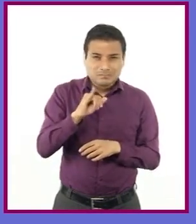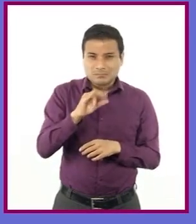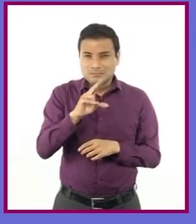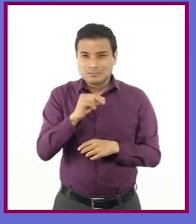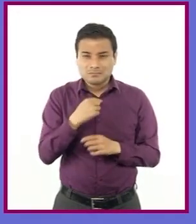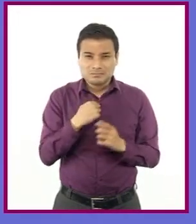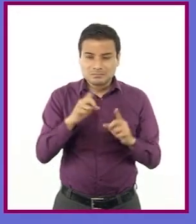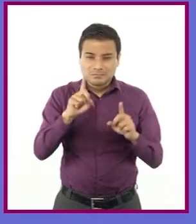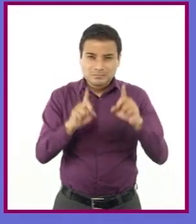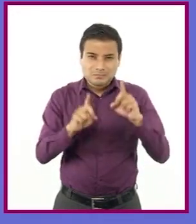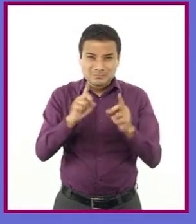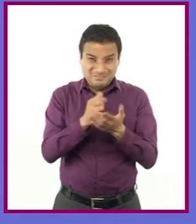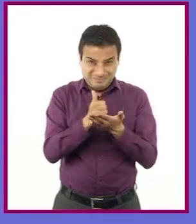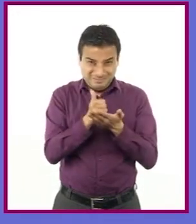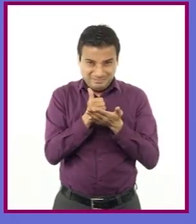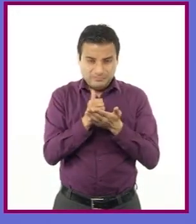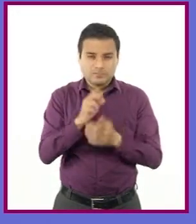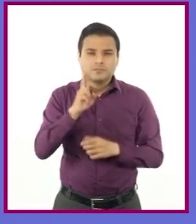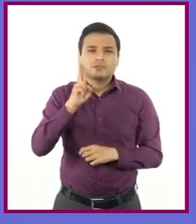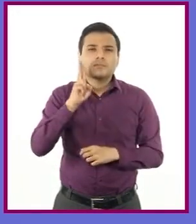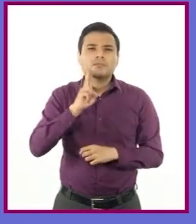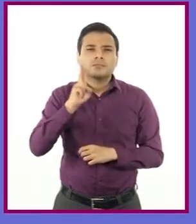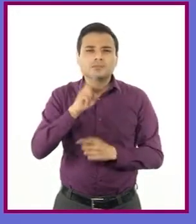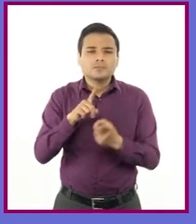Claro. Muéstrame dónde tienes dudas.